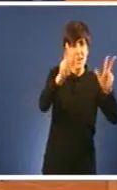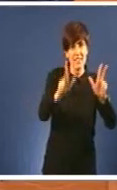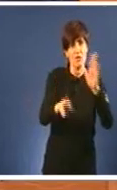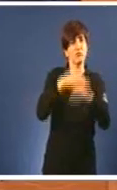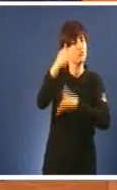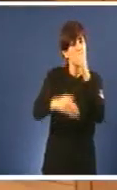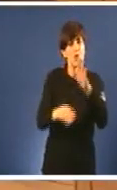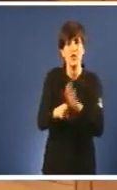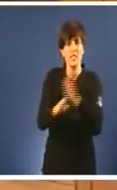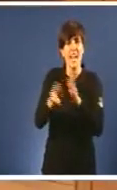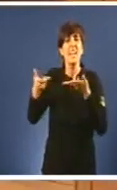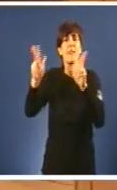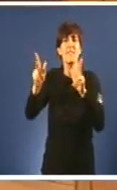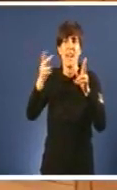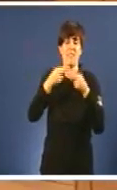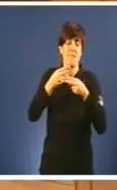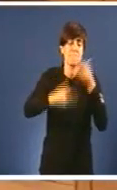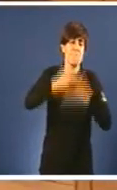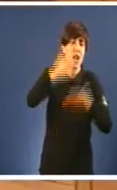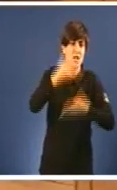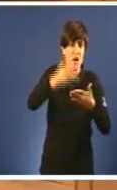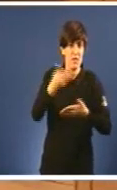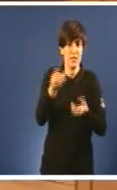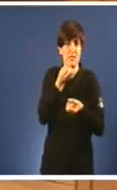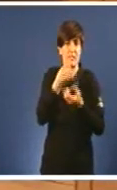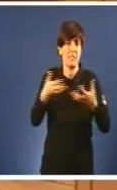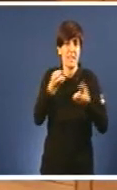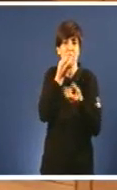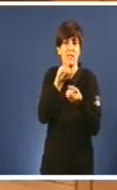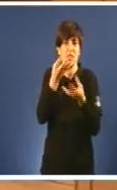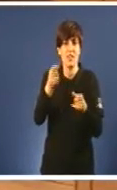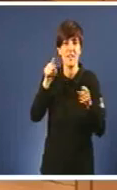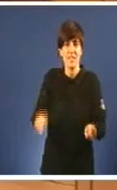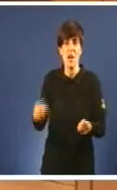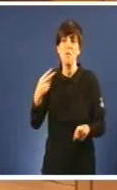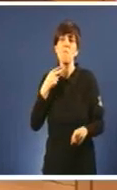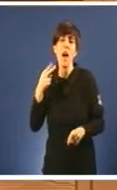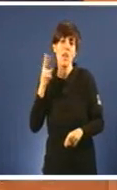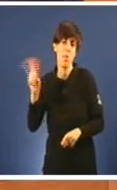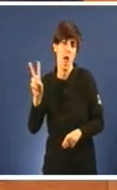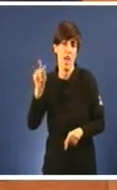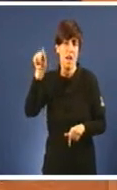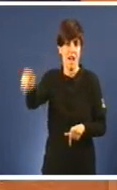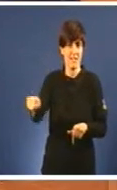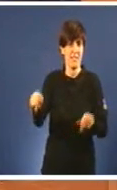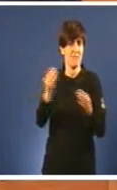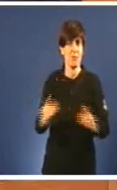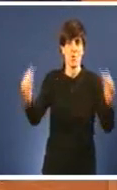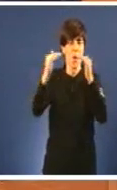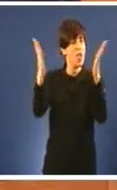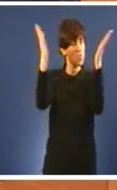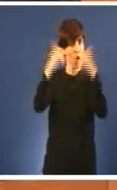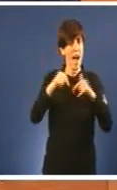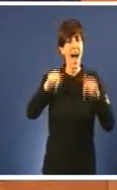liberdade de prensa E, polo tanto, señoría O seu paradigma de Venezuela E aquí non se aplica Aquí haberá fármacos